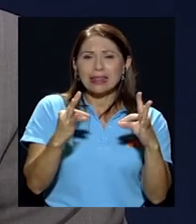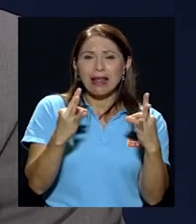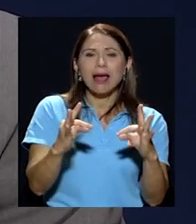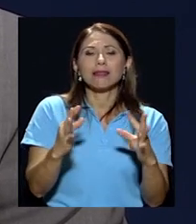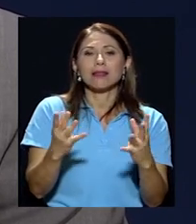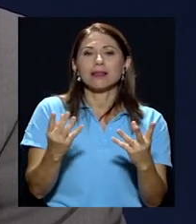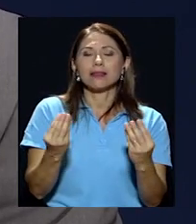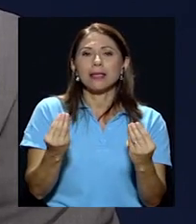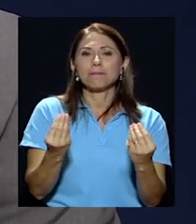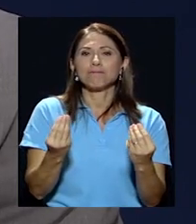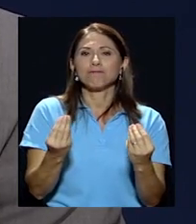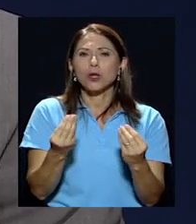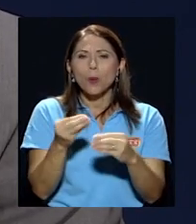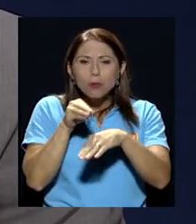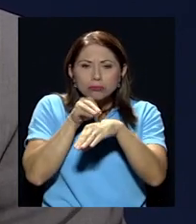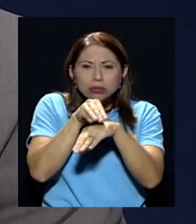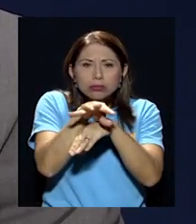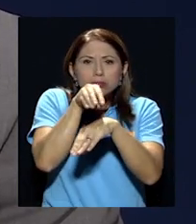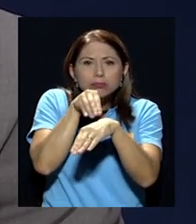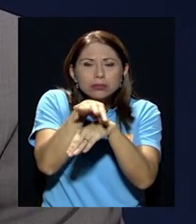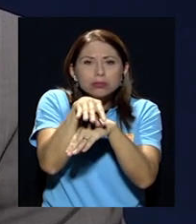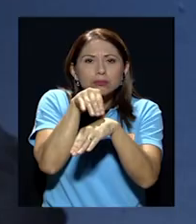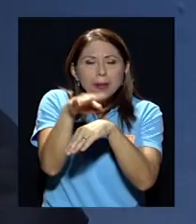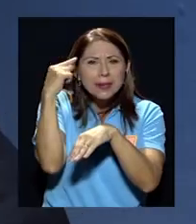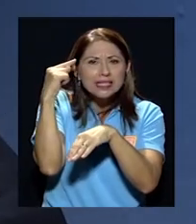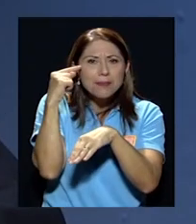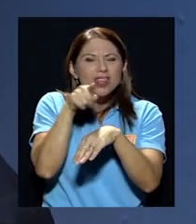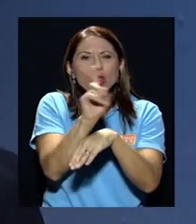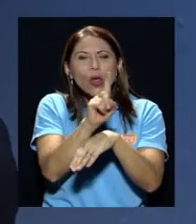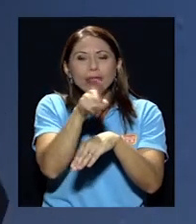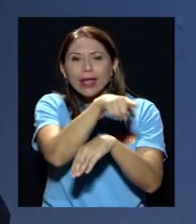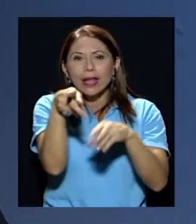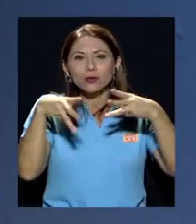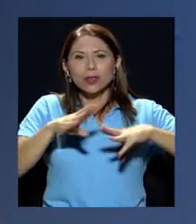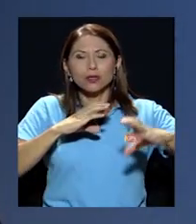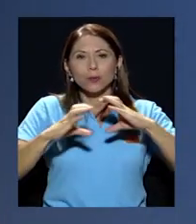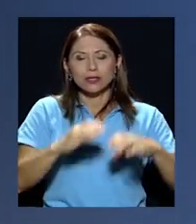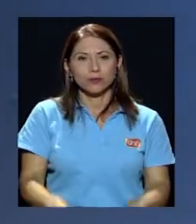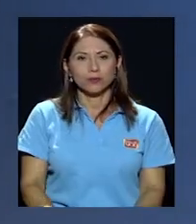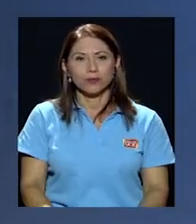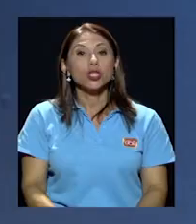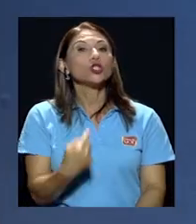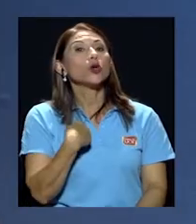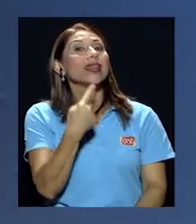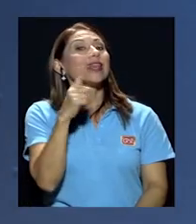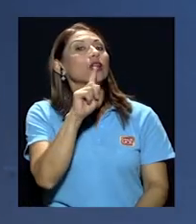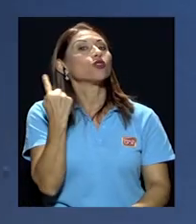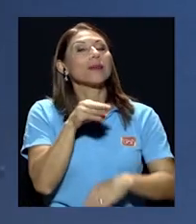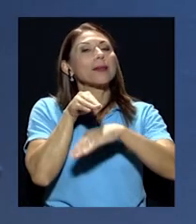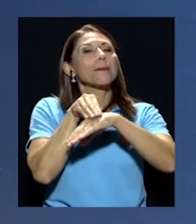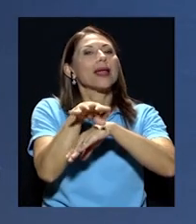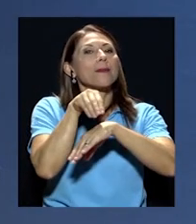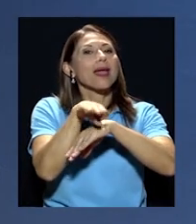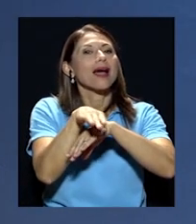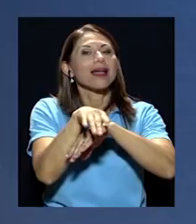permear en los medios de comunicación su pensamiento vea yo le diría que más que permear manejan los medios de